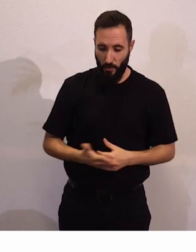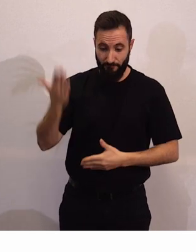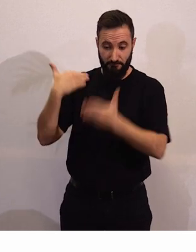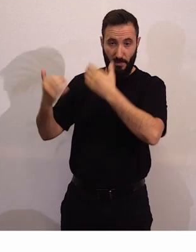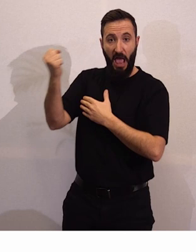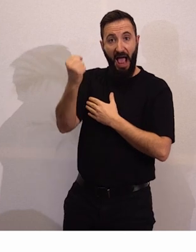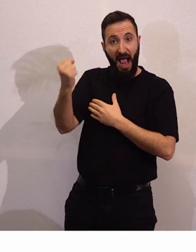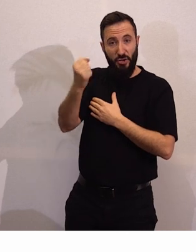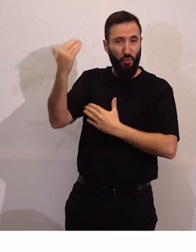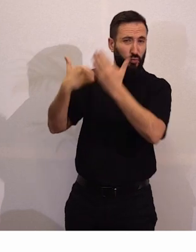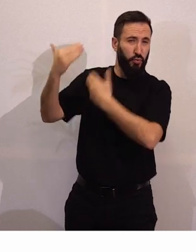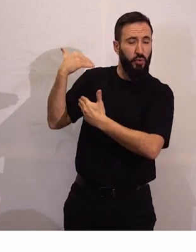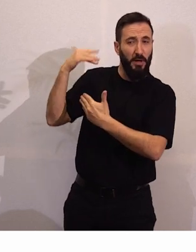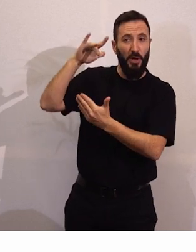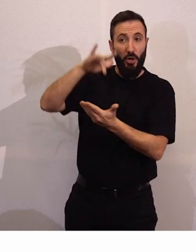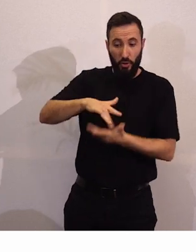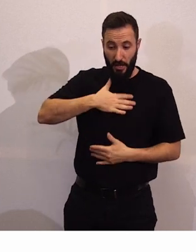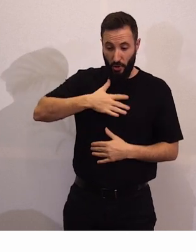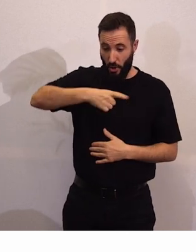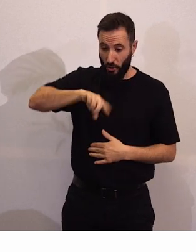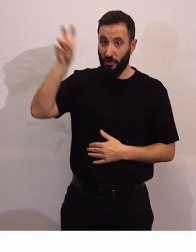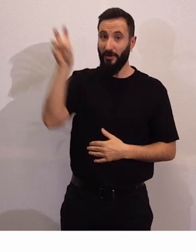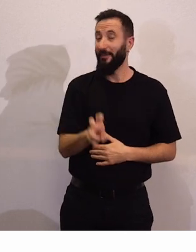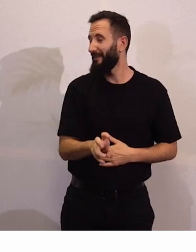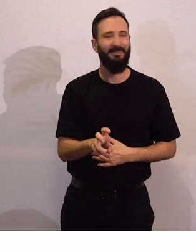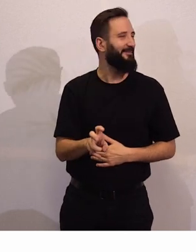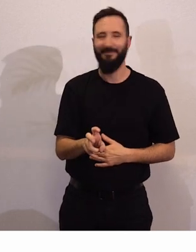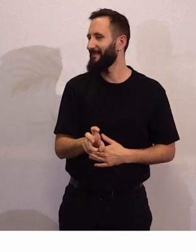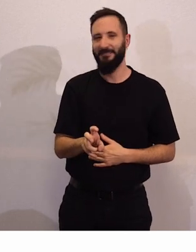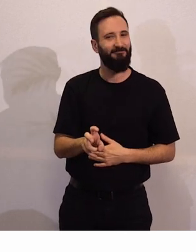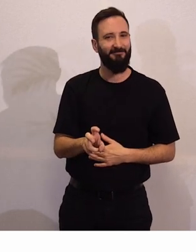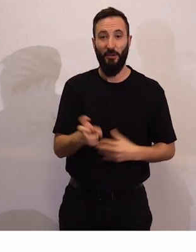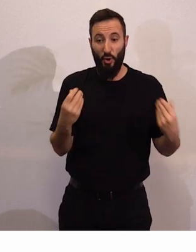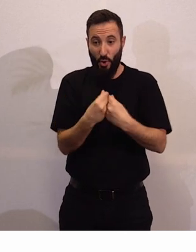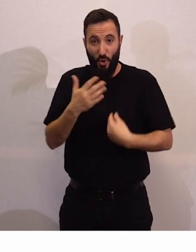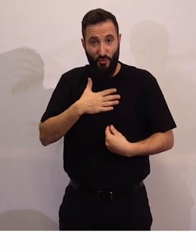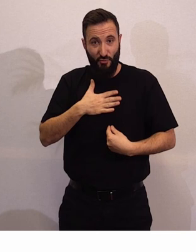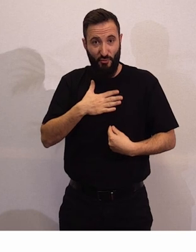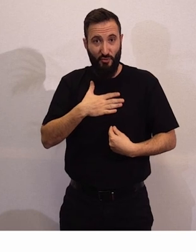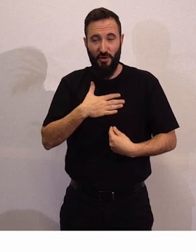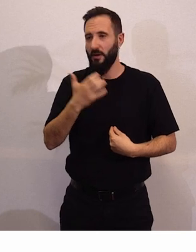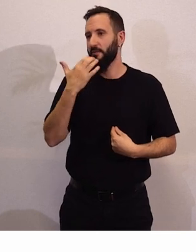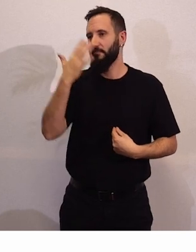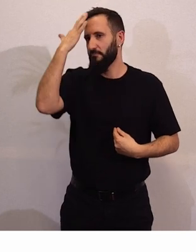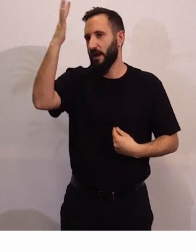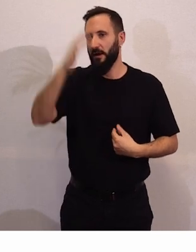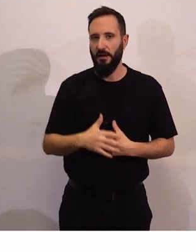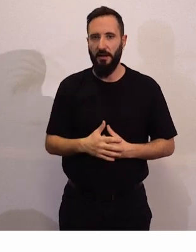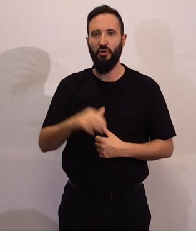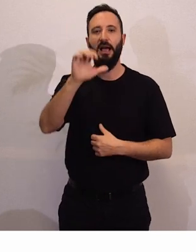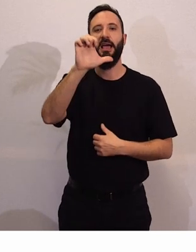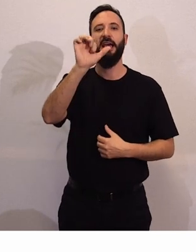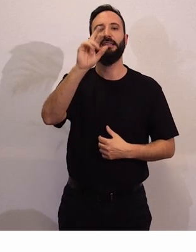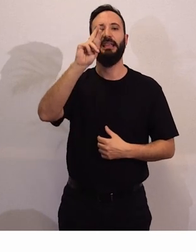años en lugar de estar nosotros aquí, estar con nosotros aquí, por ejemplo, Esterden Punzano